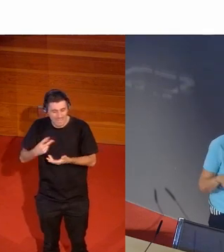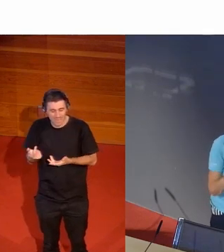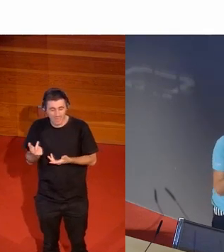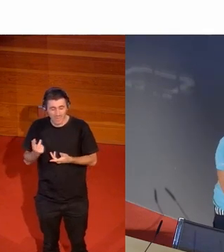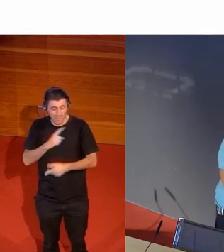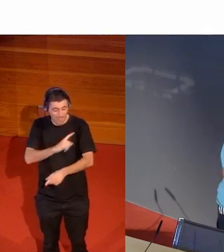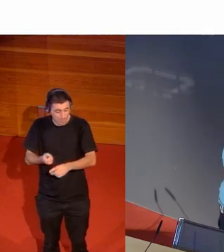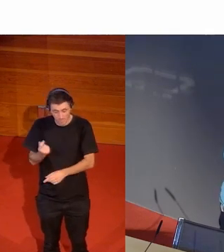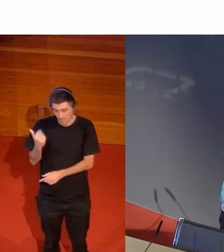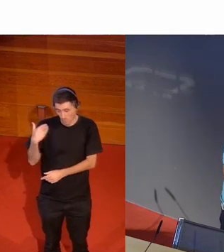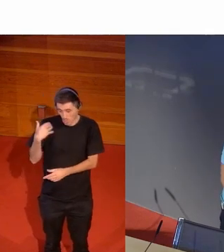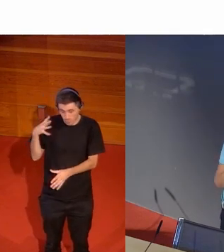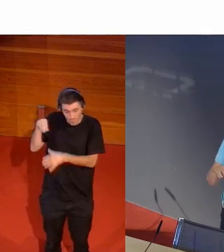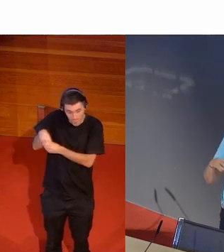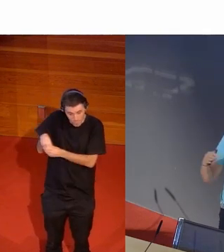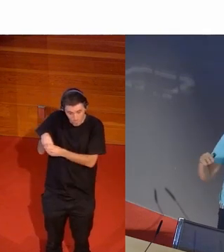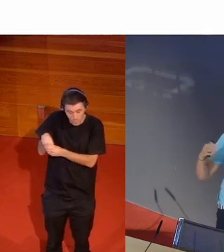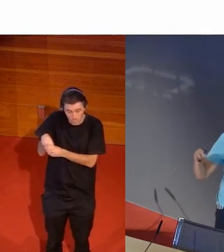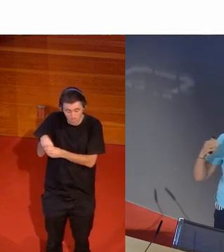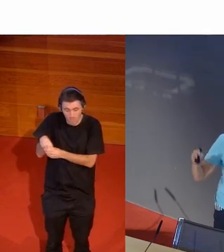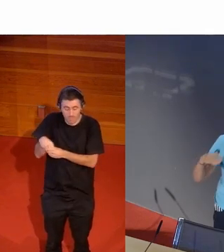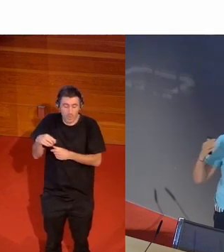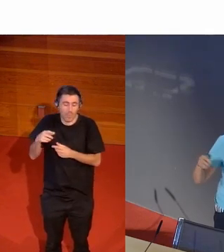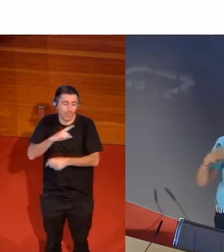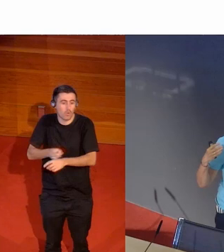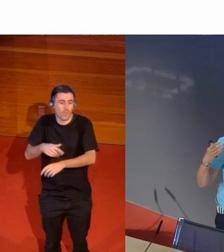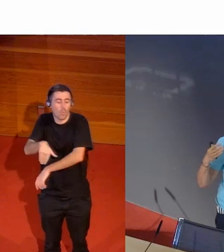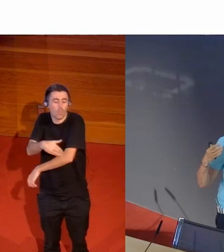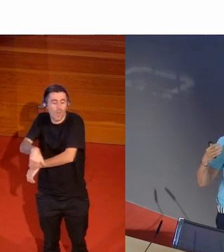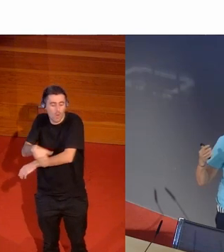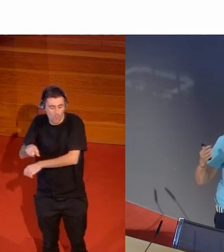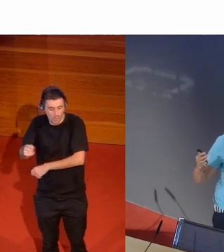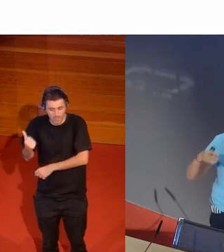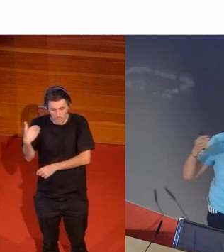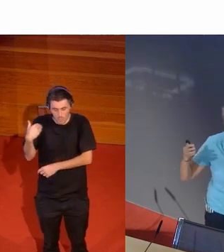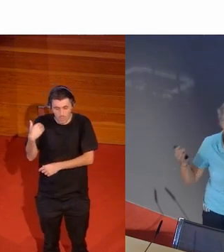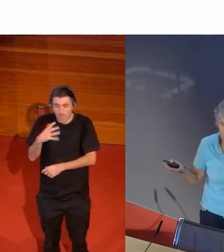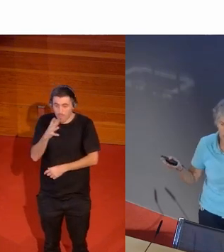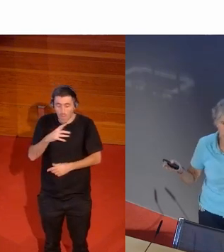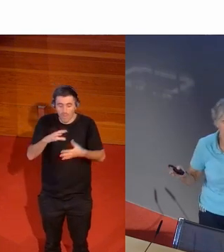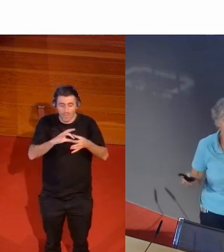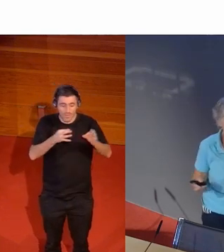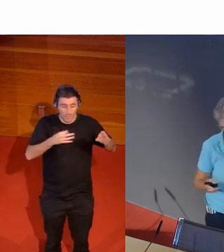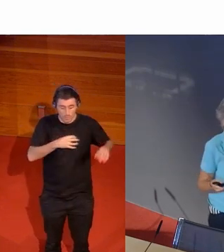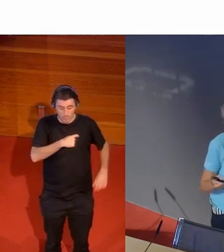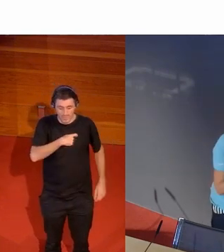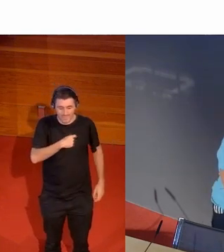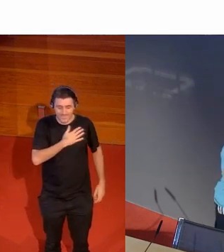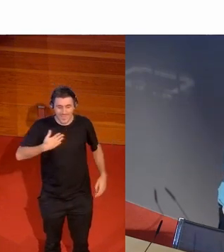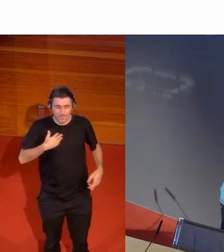urbanos que se han metido en los últimos Juegos Olímpicos que quiere el comité olímpico rejuvenecer la audiencia